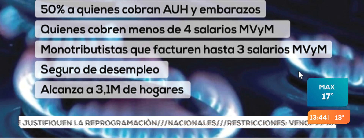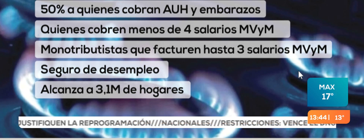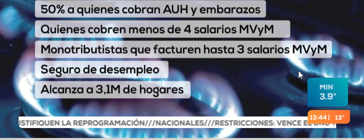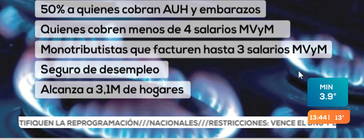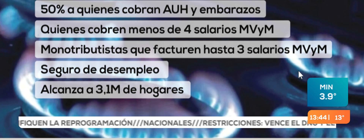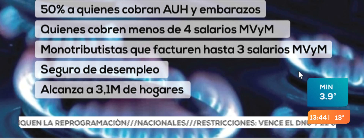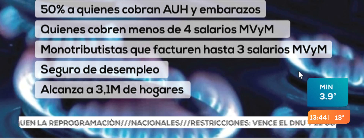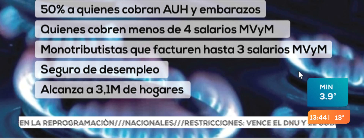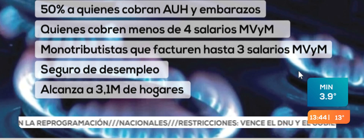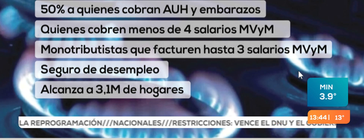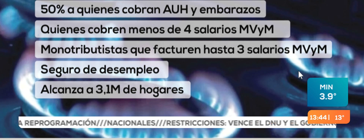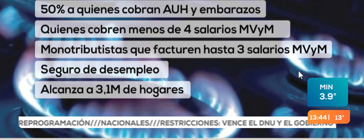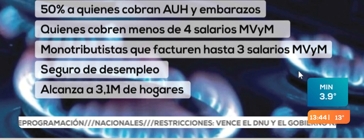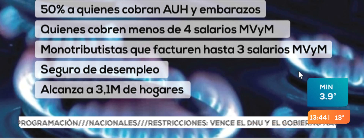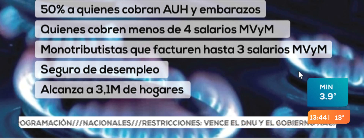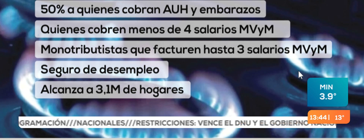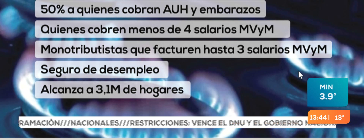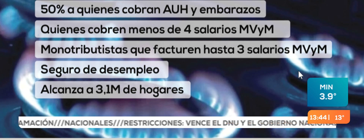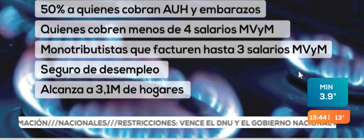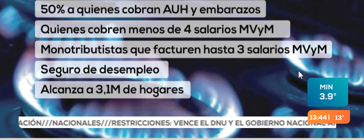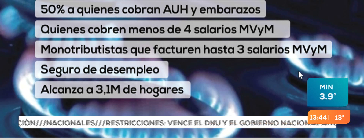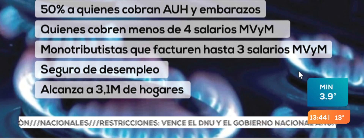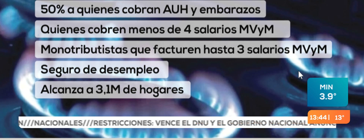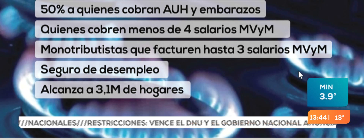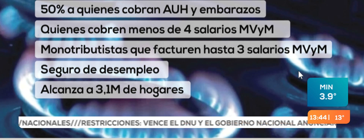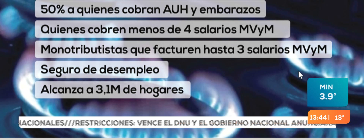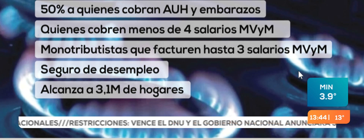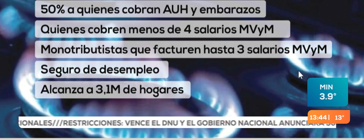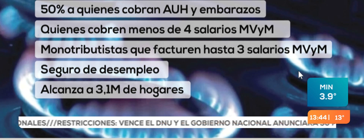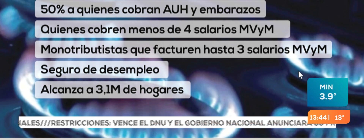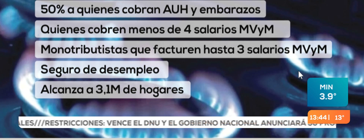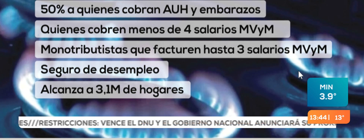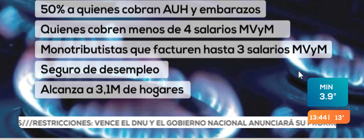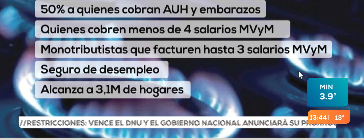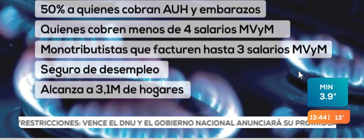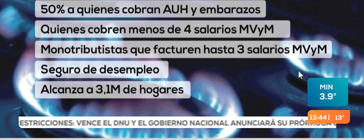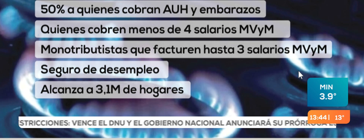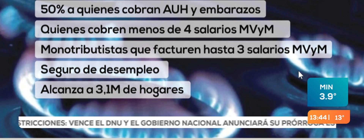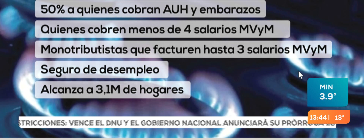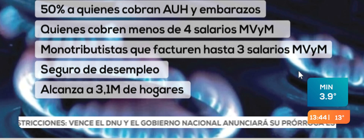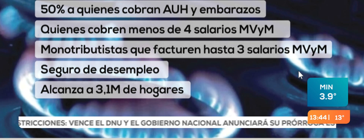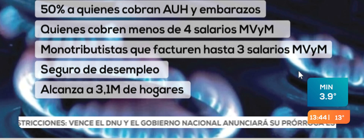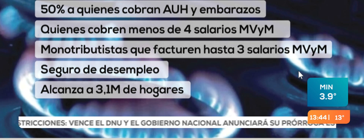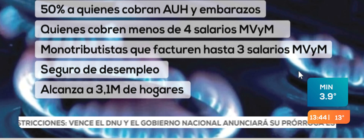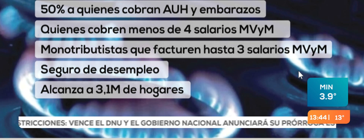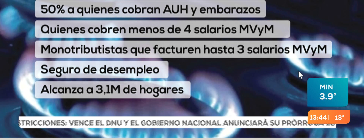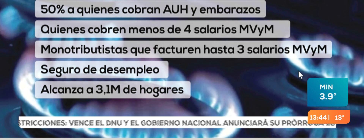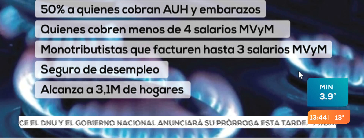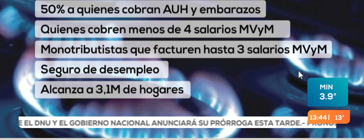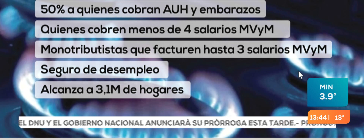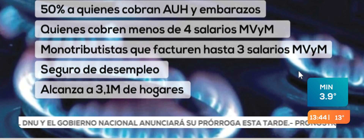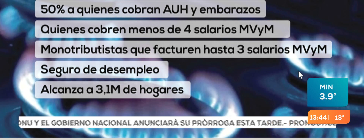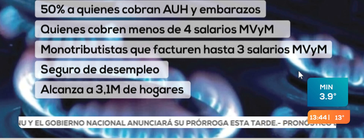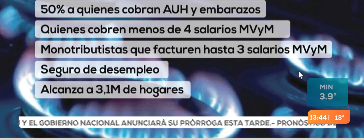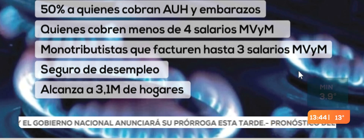abarca al sector de la actividad industrial o algo por el estilo. Con lo cual habría que ver, exactamente. Un 50% de descuento